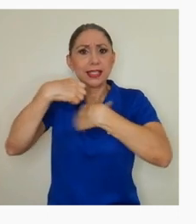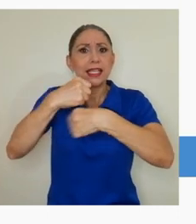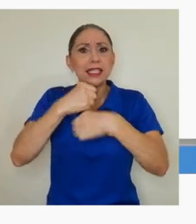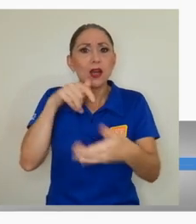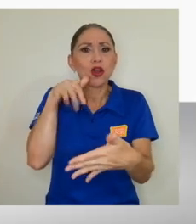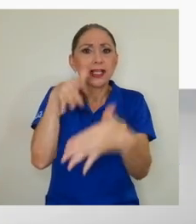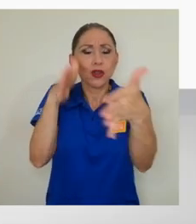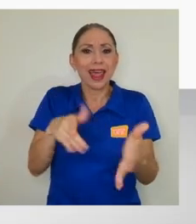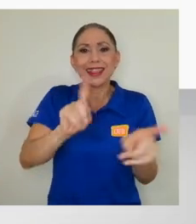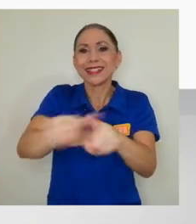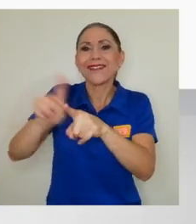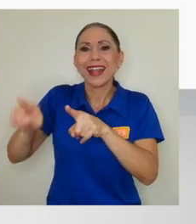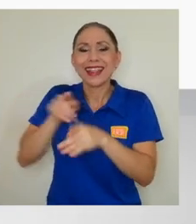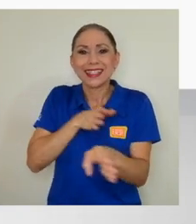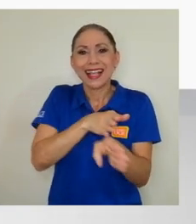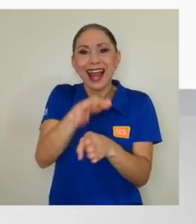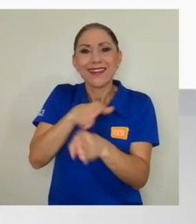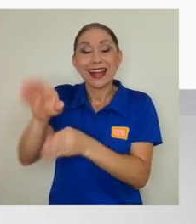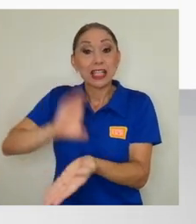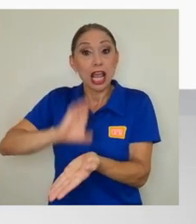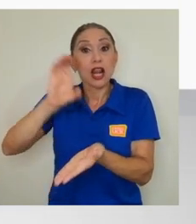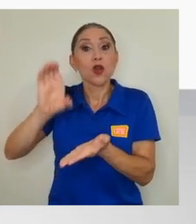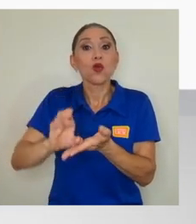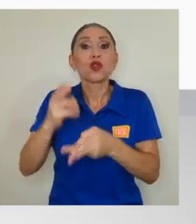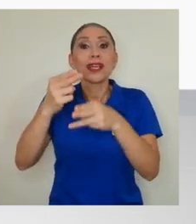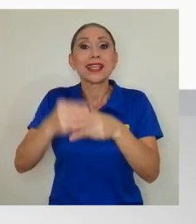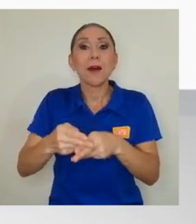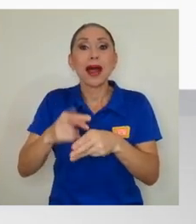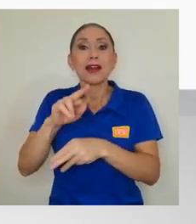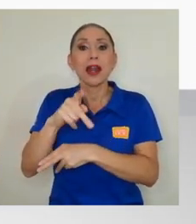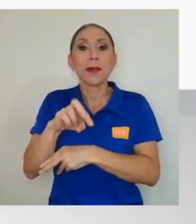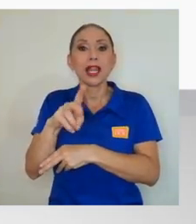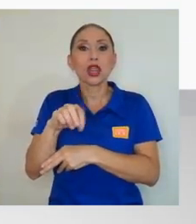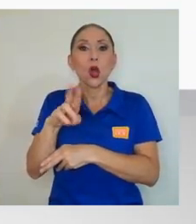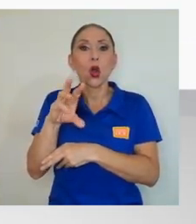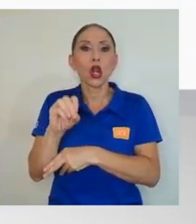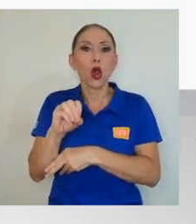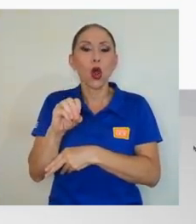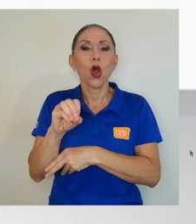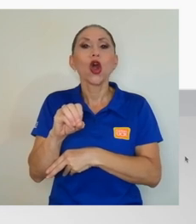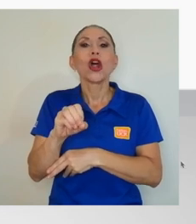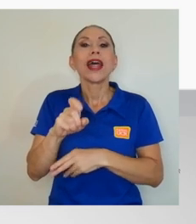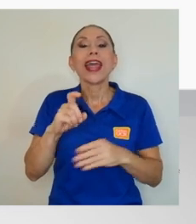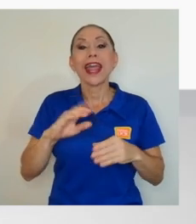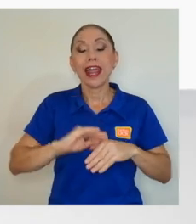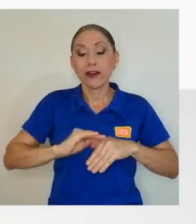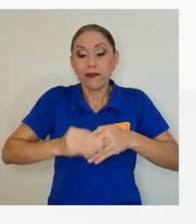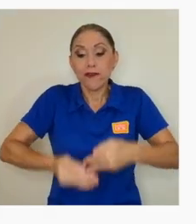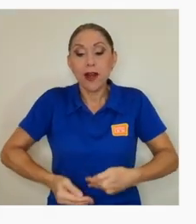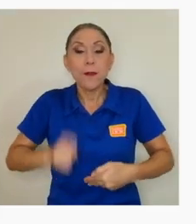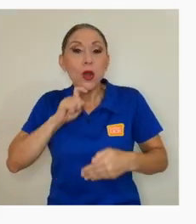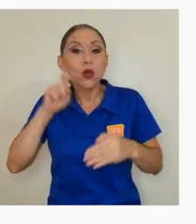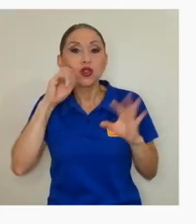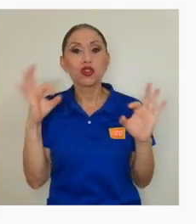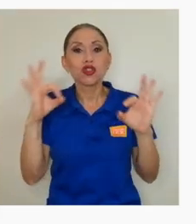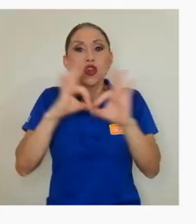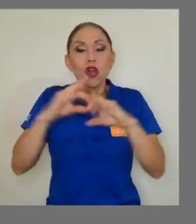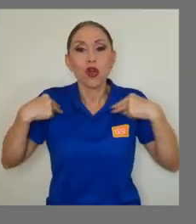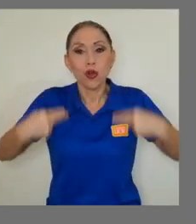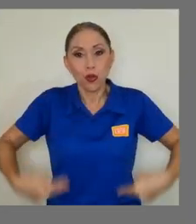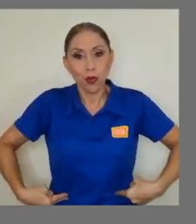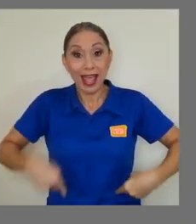de diferentes carreras en el curso Repertorio Reproducción, Sexualidad y Humanismo. Una muy particular